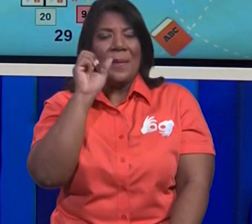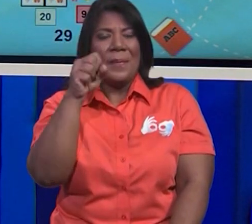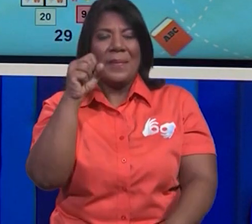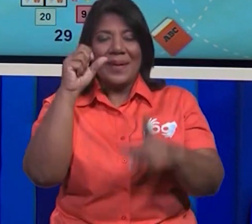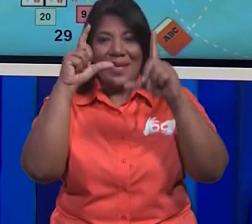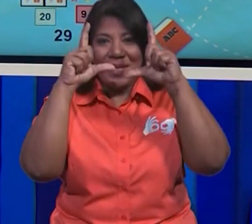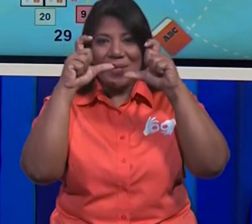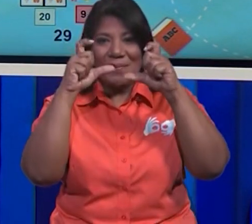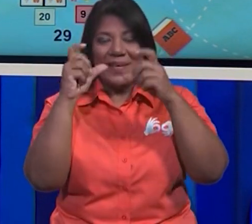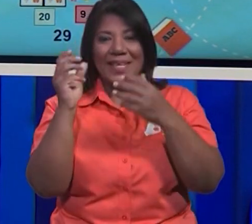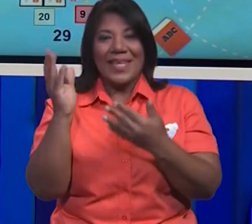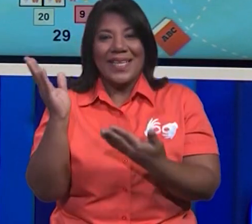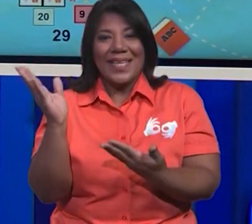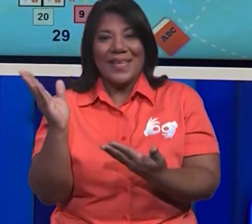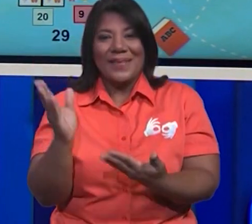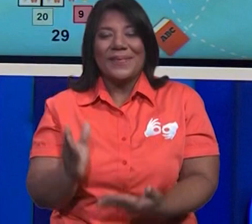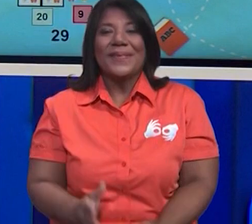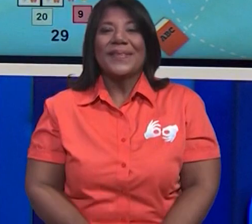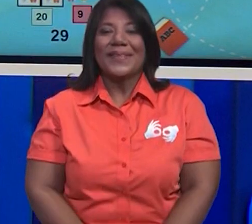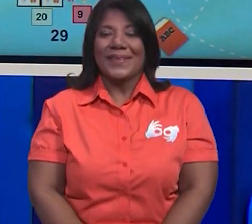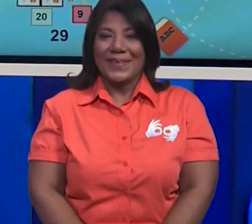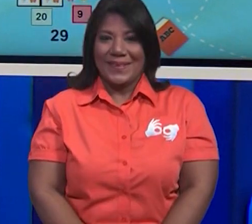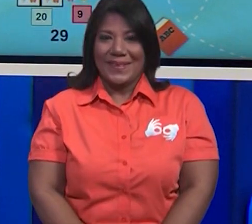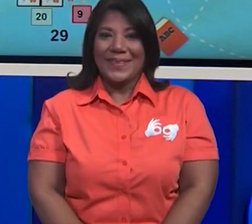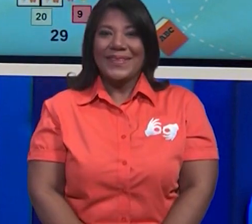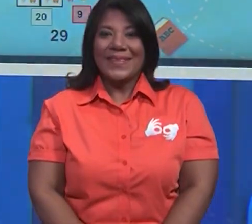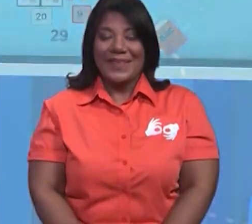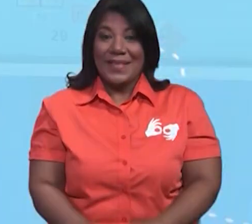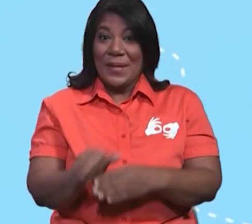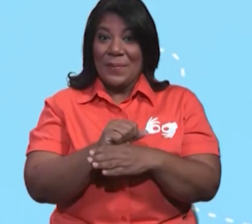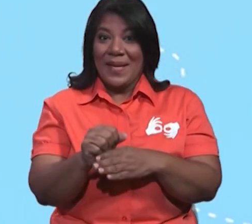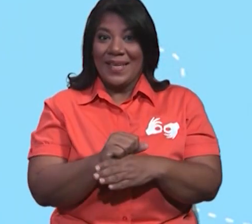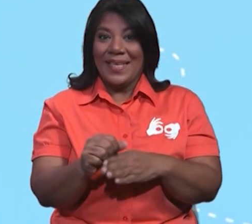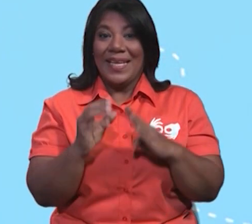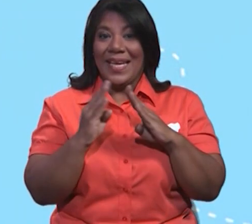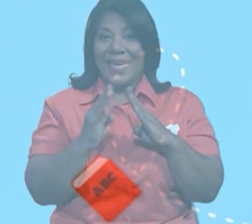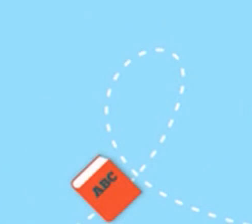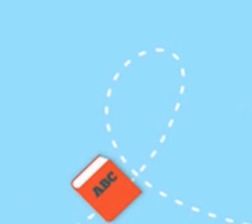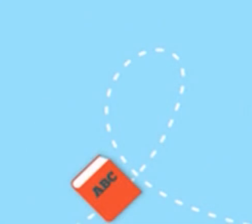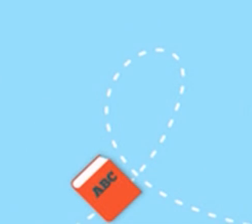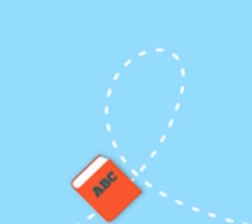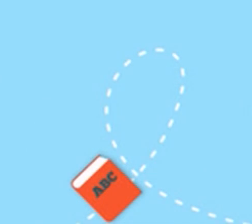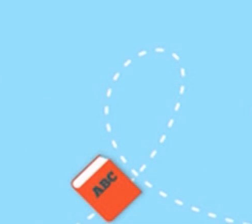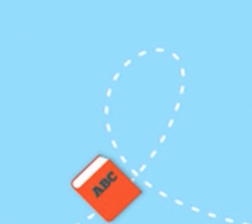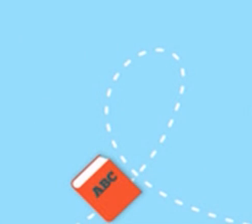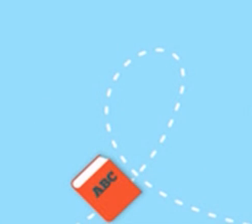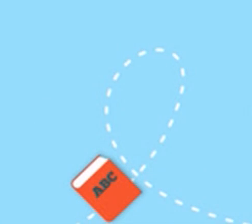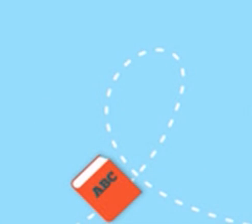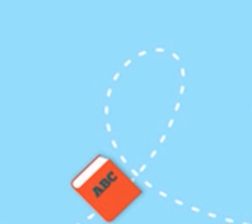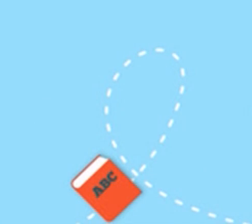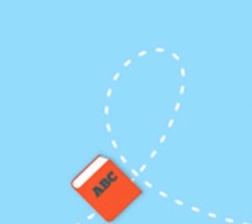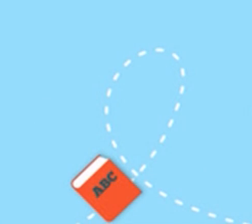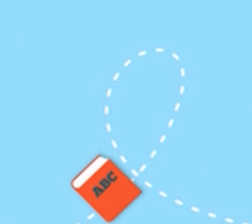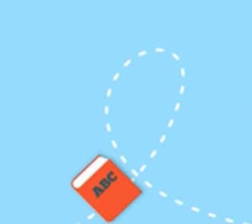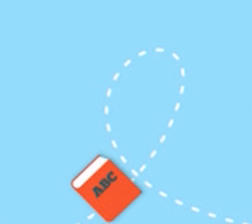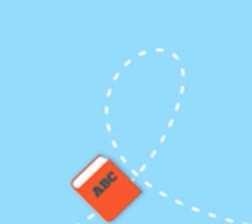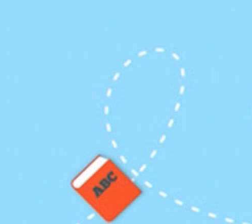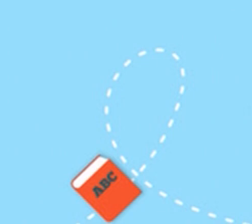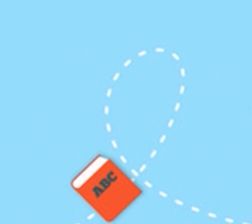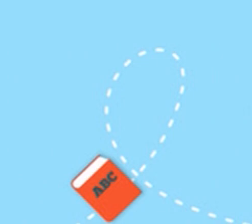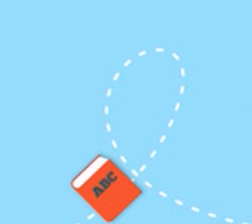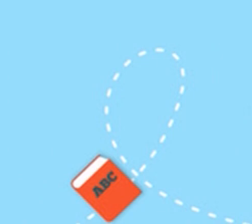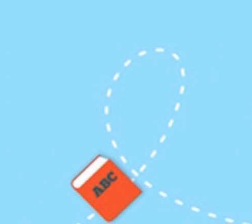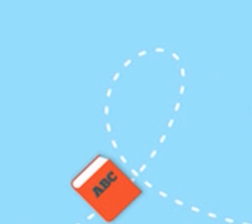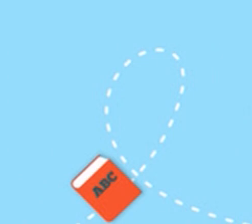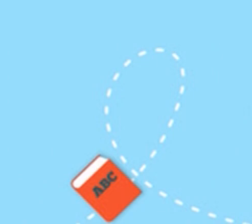tómale la fotito para que lo tengas de referencia y trabajes con tu hijo. Así que chicos, ¿listo? Muy